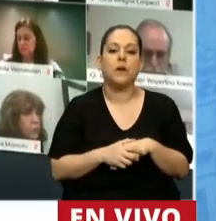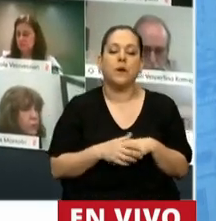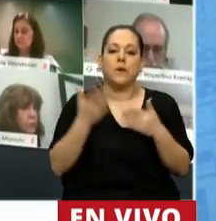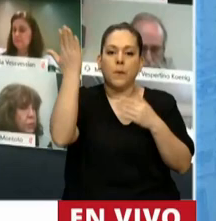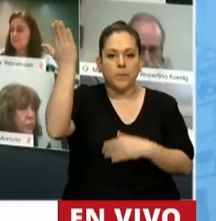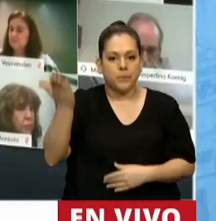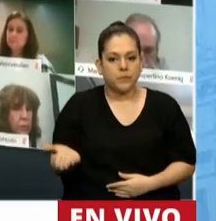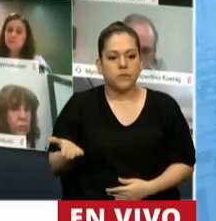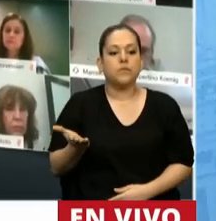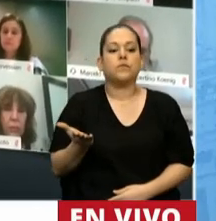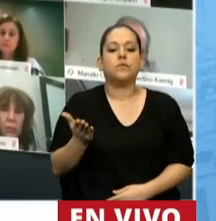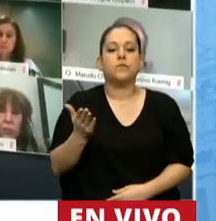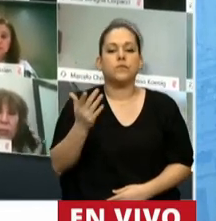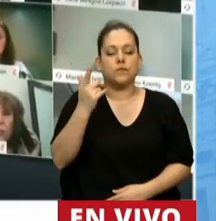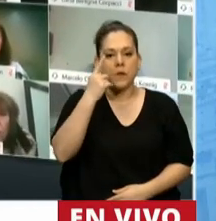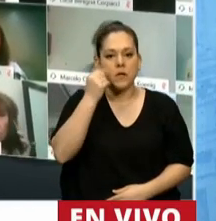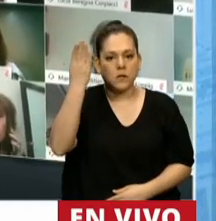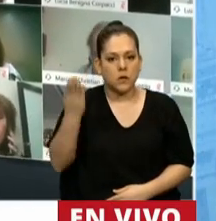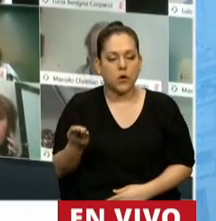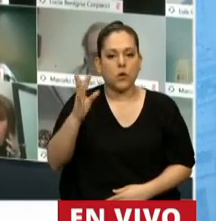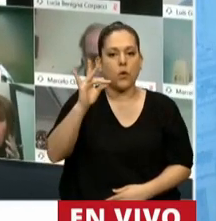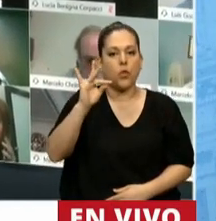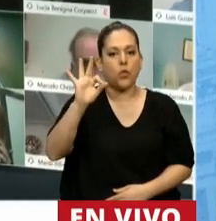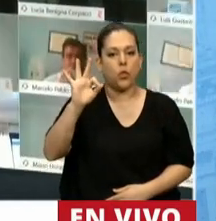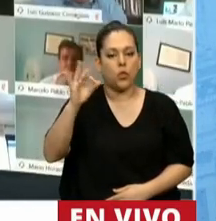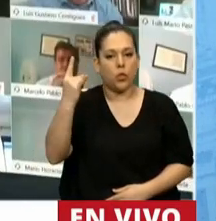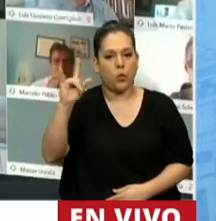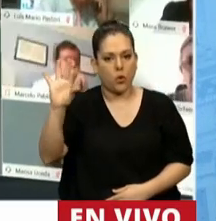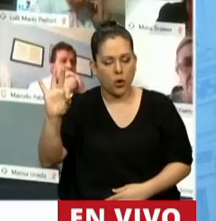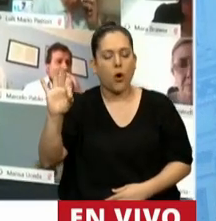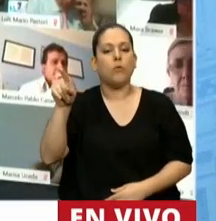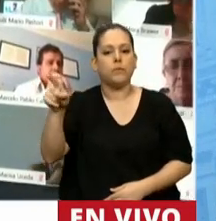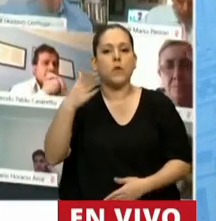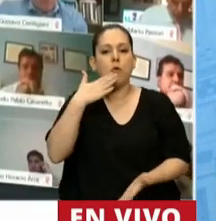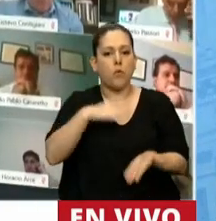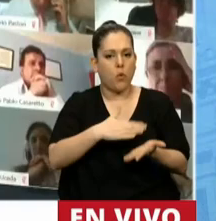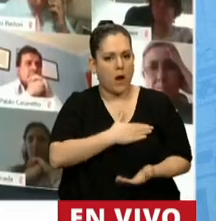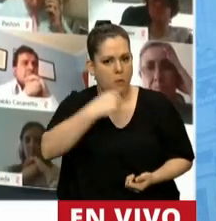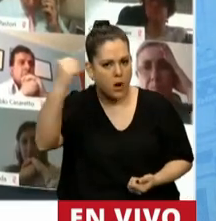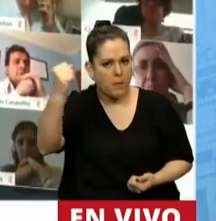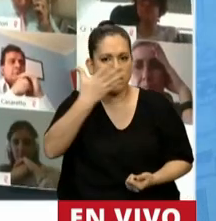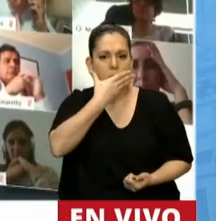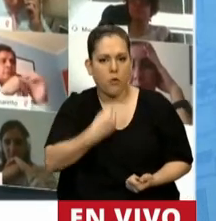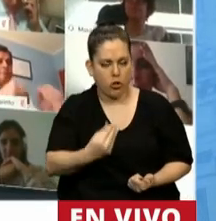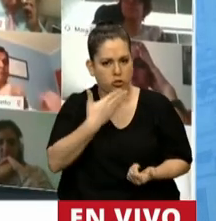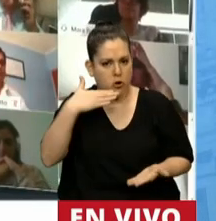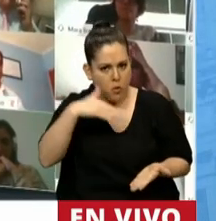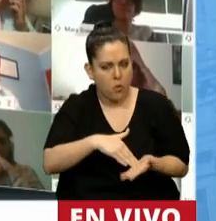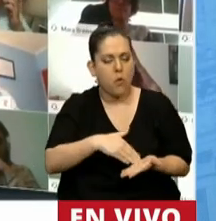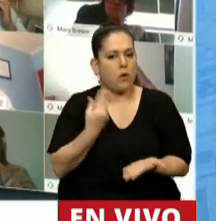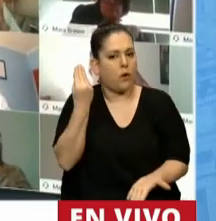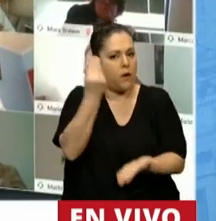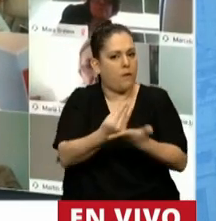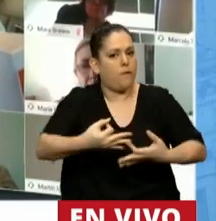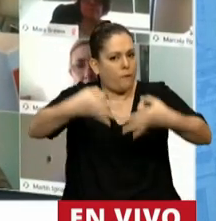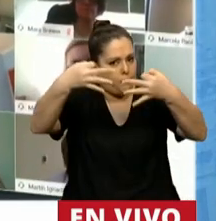Señor Luis Samín Duco, juráis a la patria, por Dios y estos santos evangelios, desempeñar